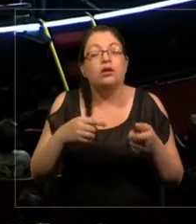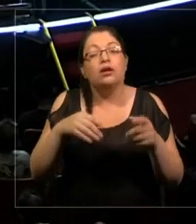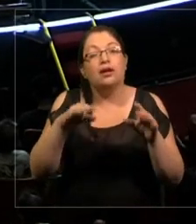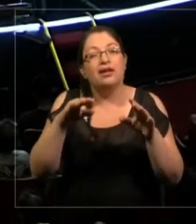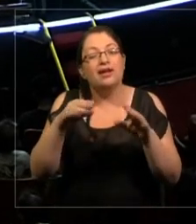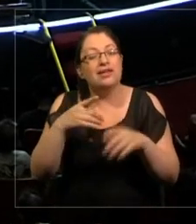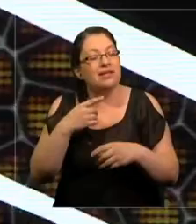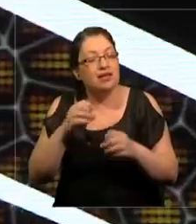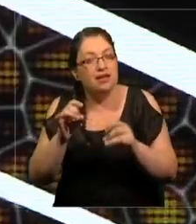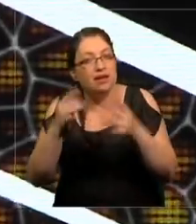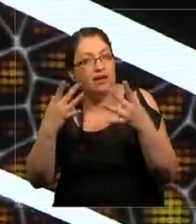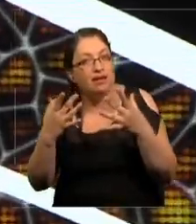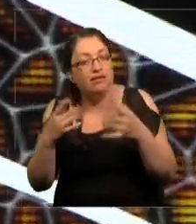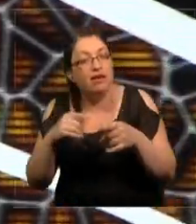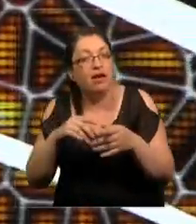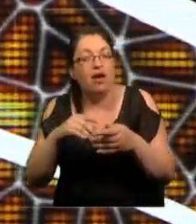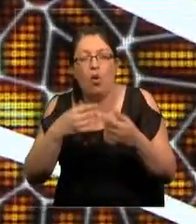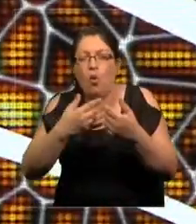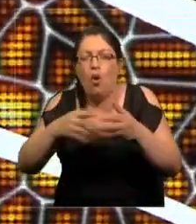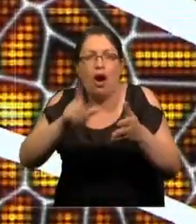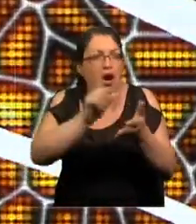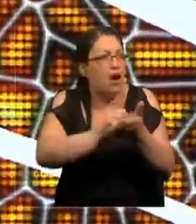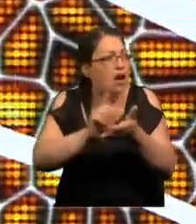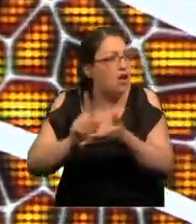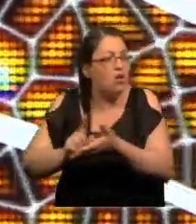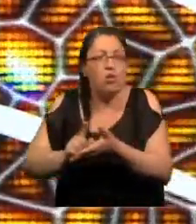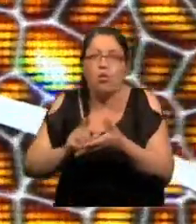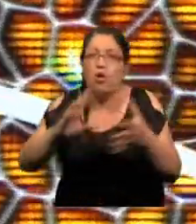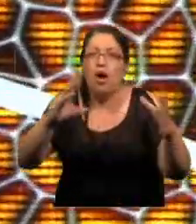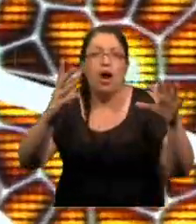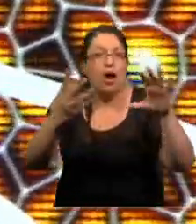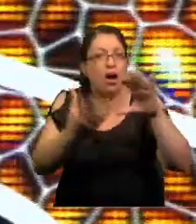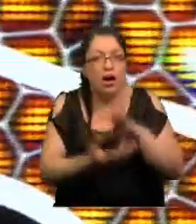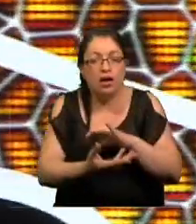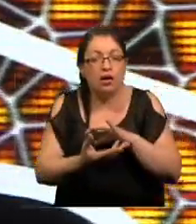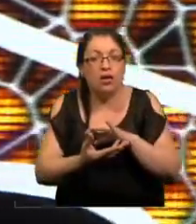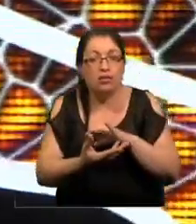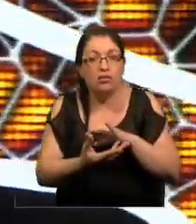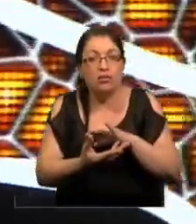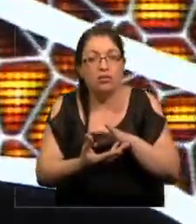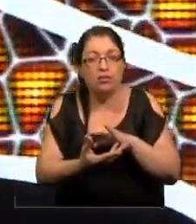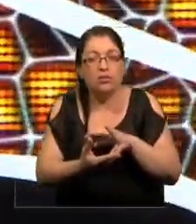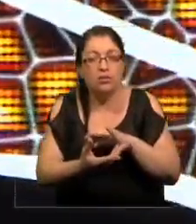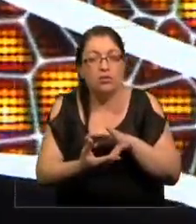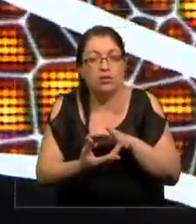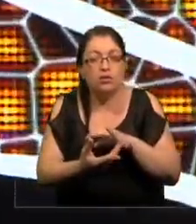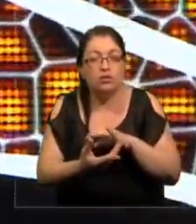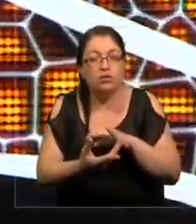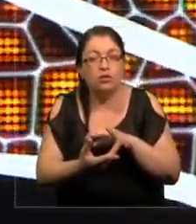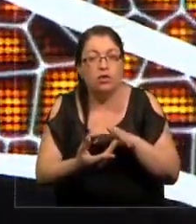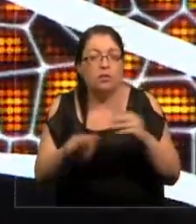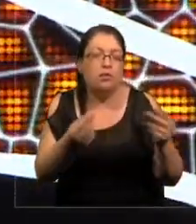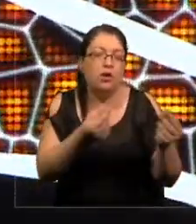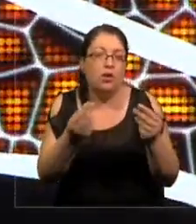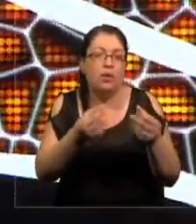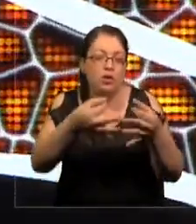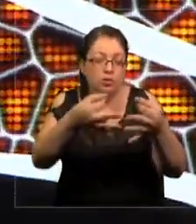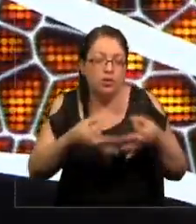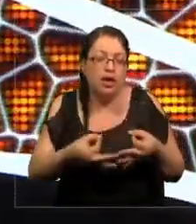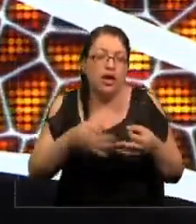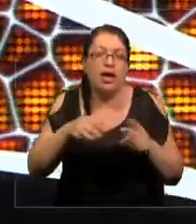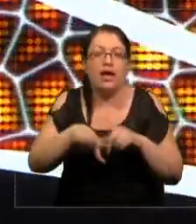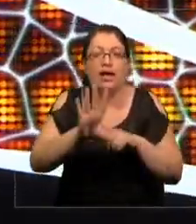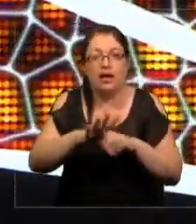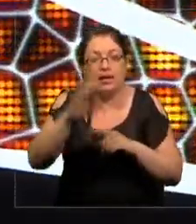no importa dónde usted mire, en cualquier parte del mundo, el grado es como 15% en cualquier